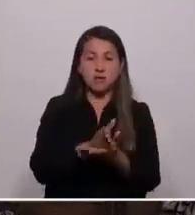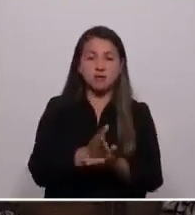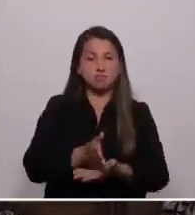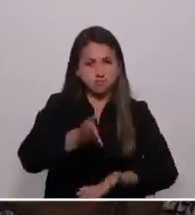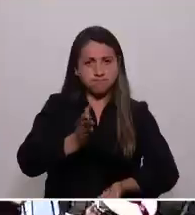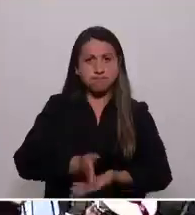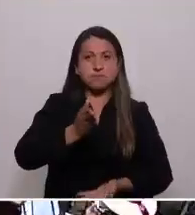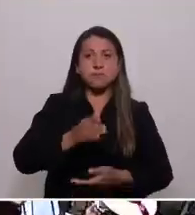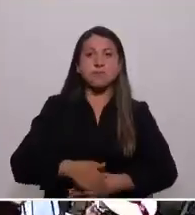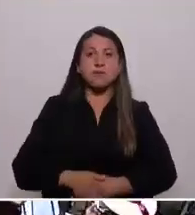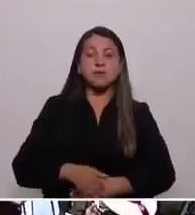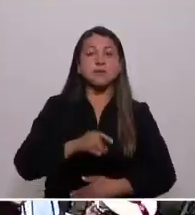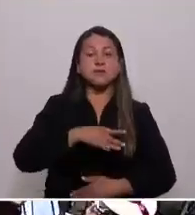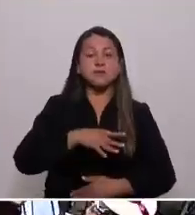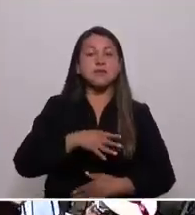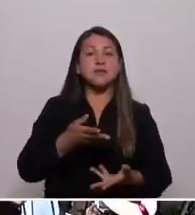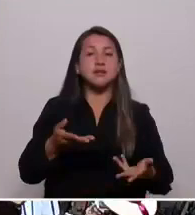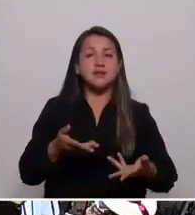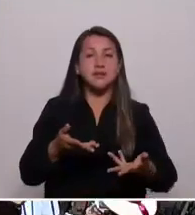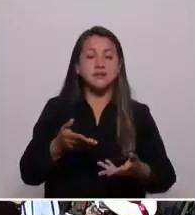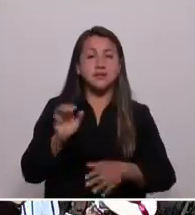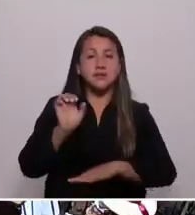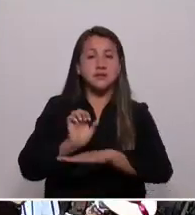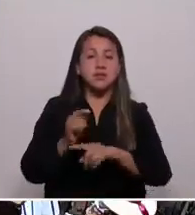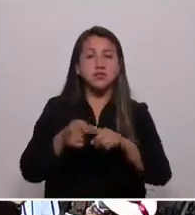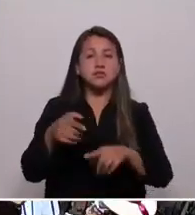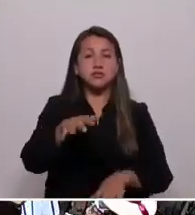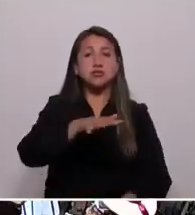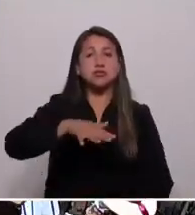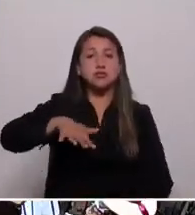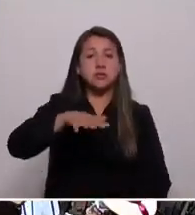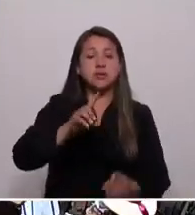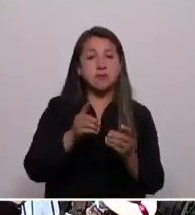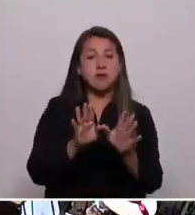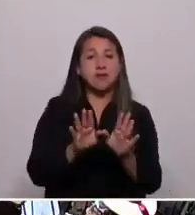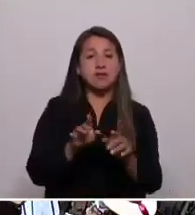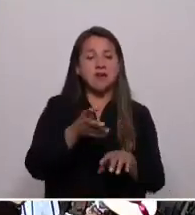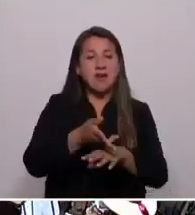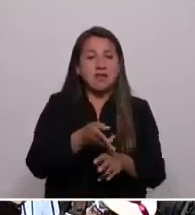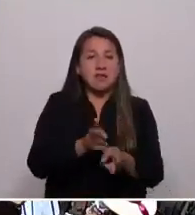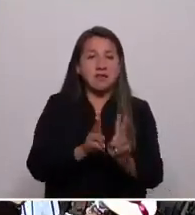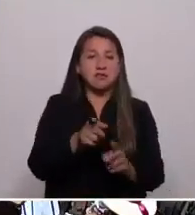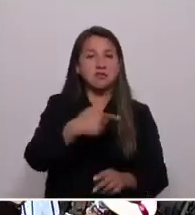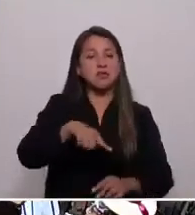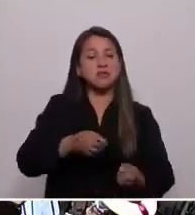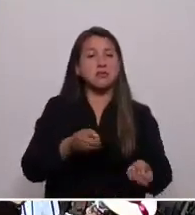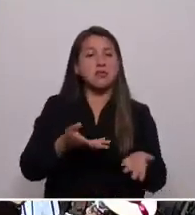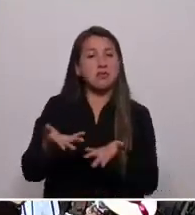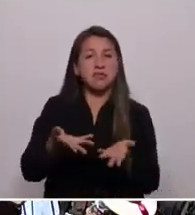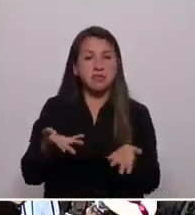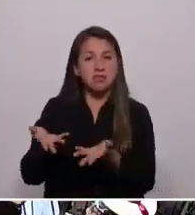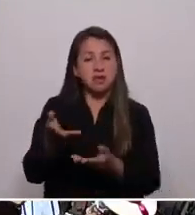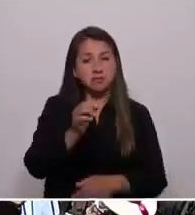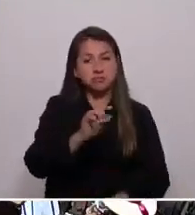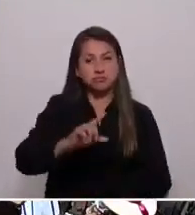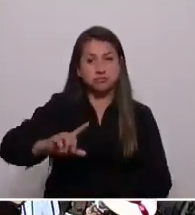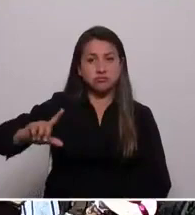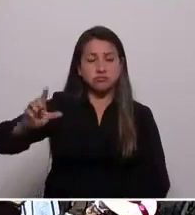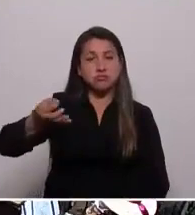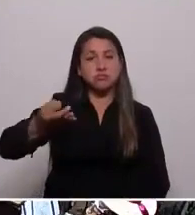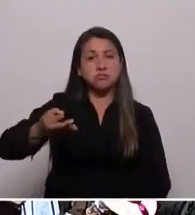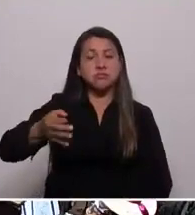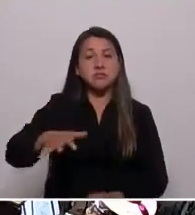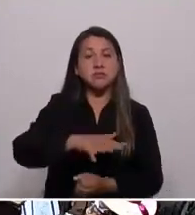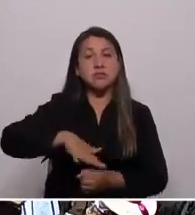reconocer y organizar como un Estado social y democrático de derecho, el cual permita proveer de forma gradual y efectiva condiciones